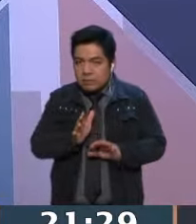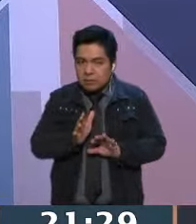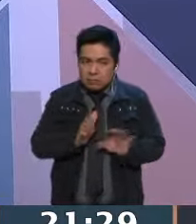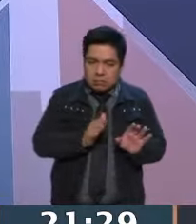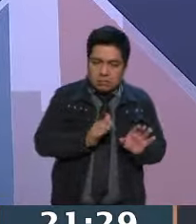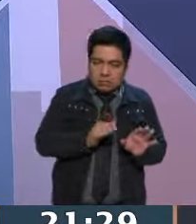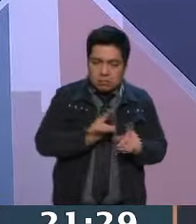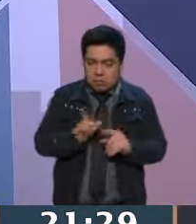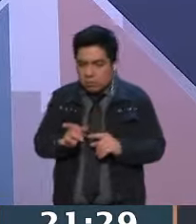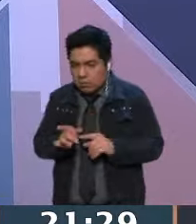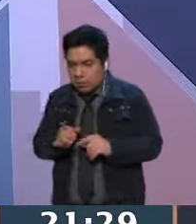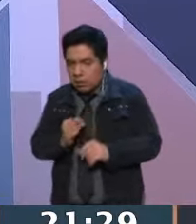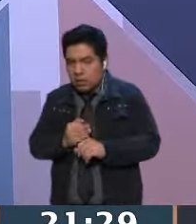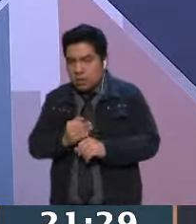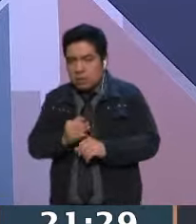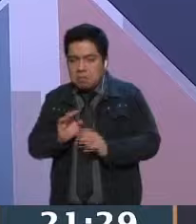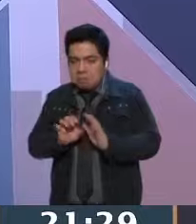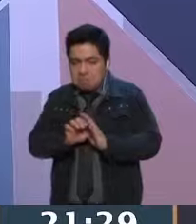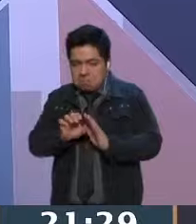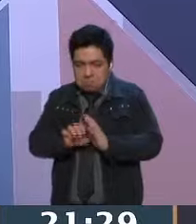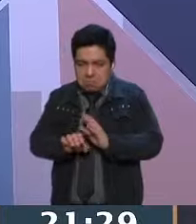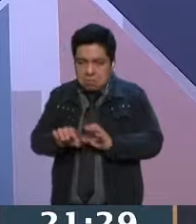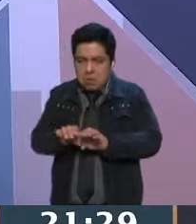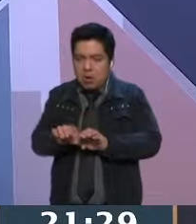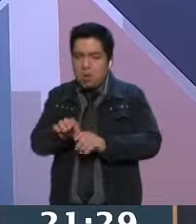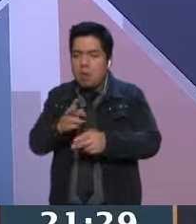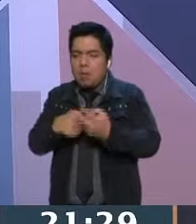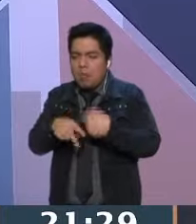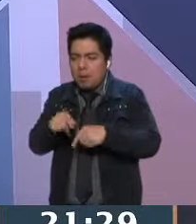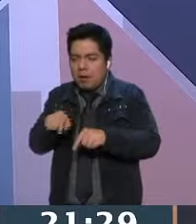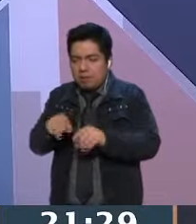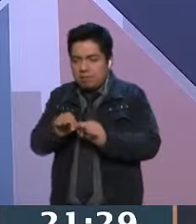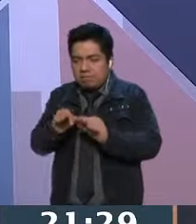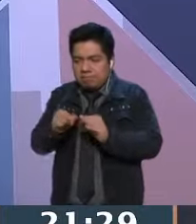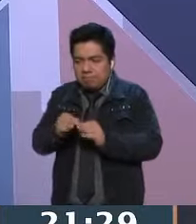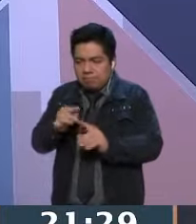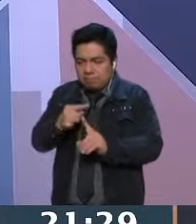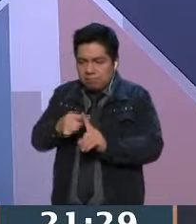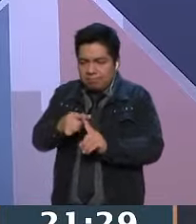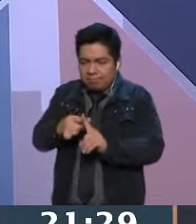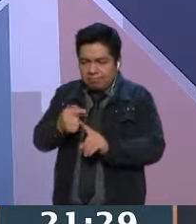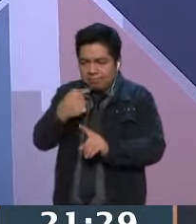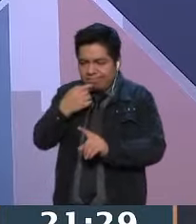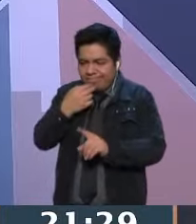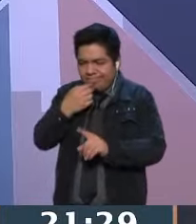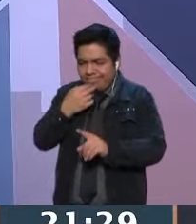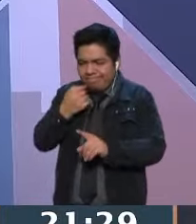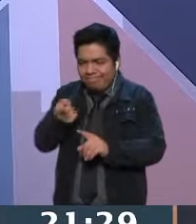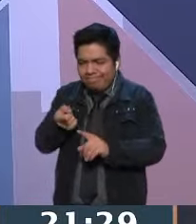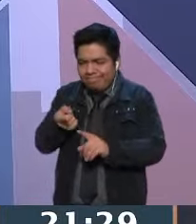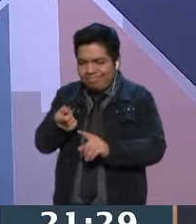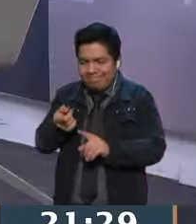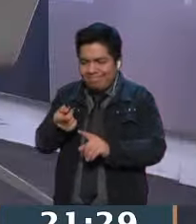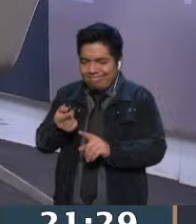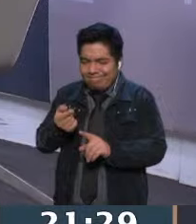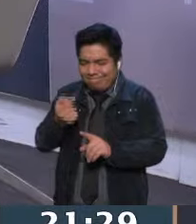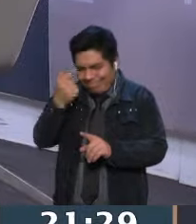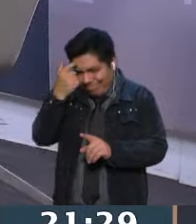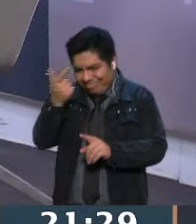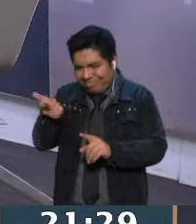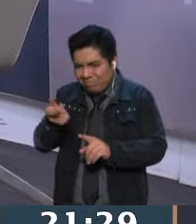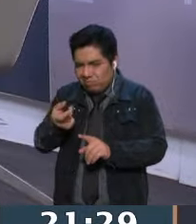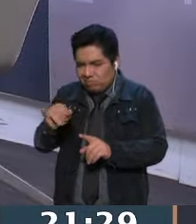justo por eso, venir a ponerlo como un elemento positivo me parece fuera de lugar.